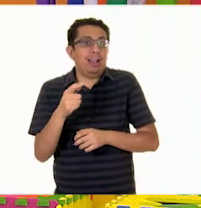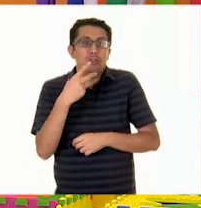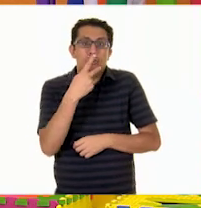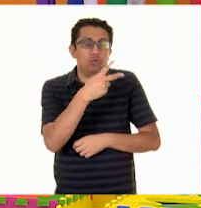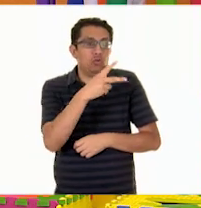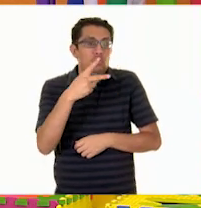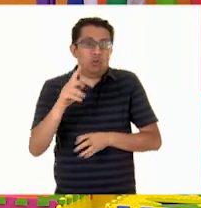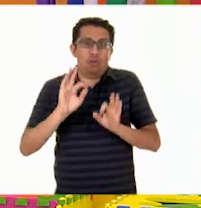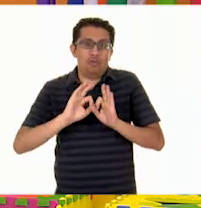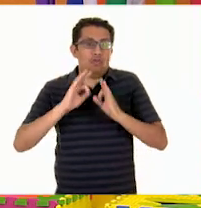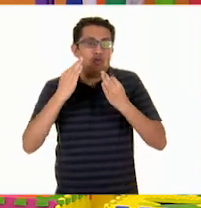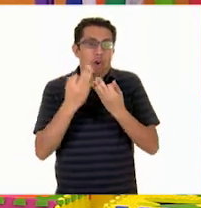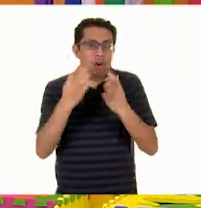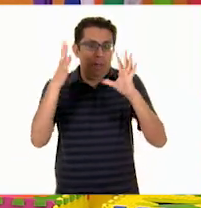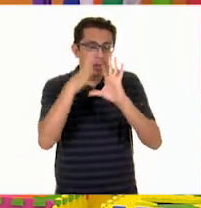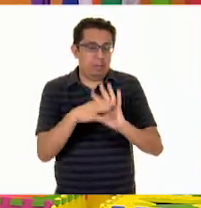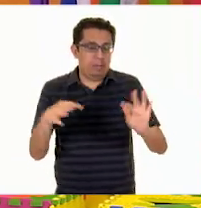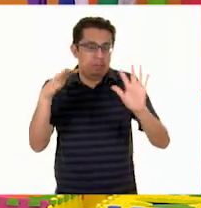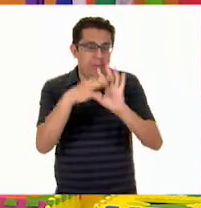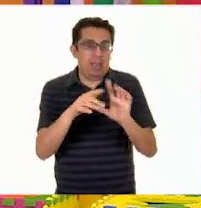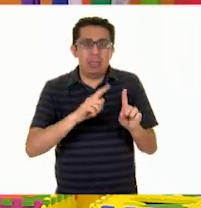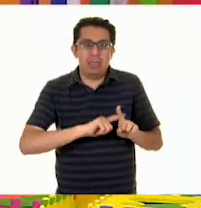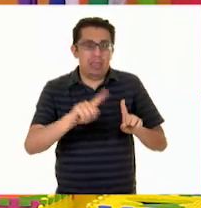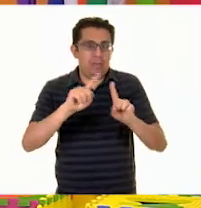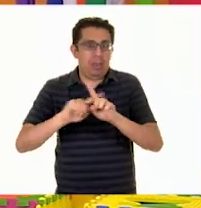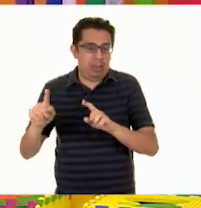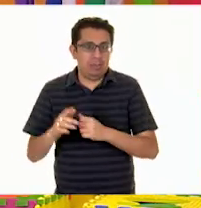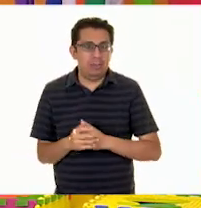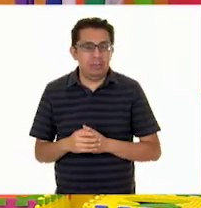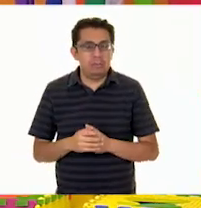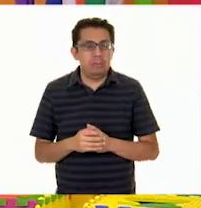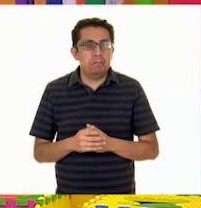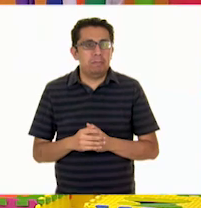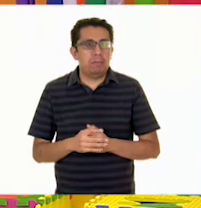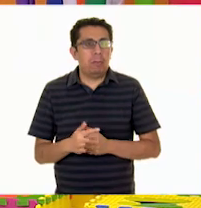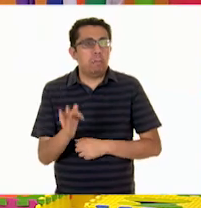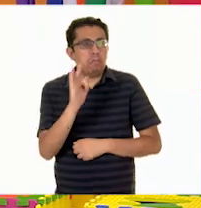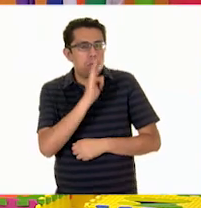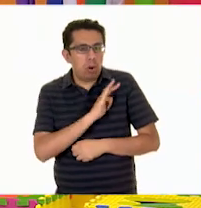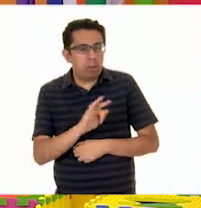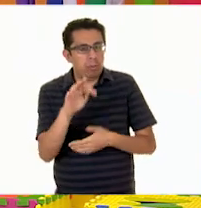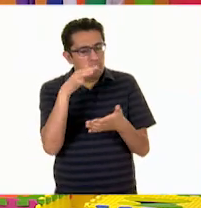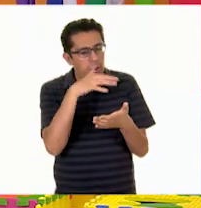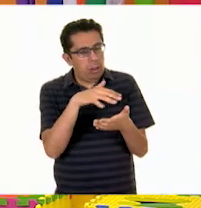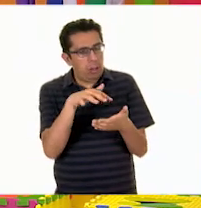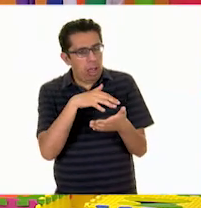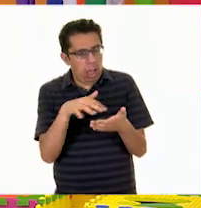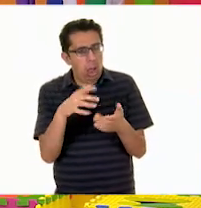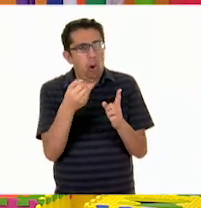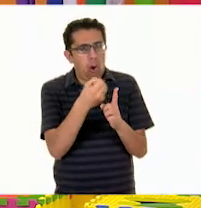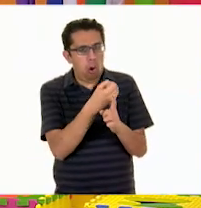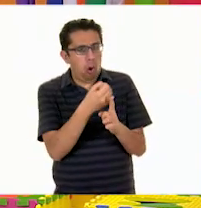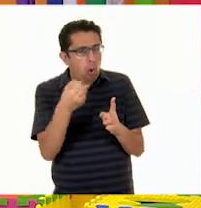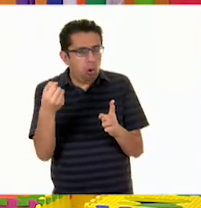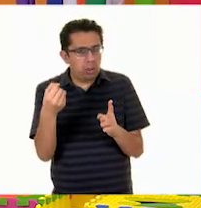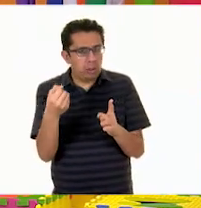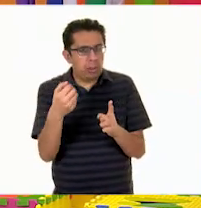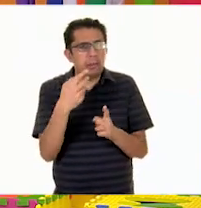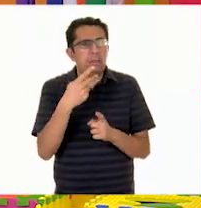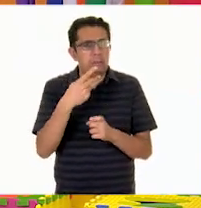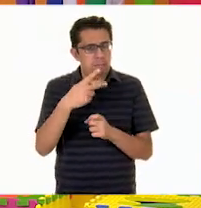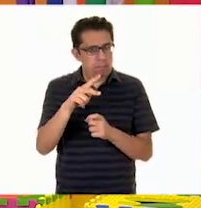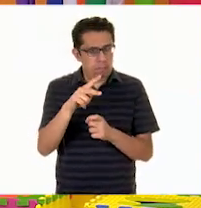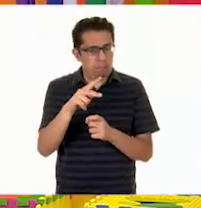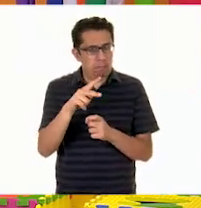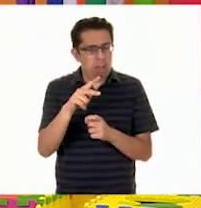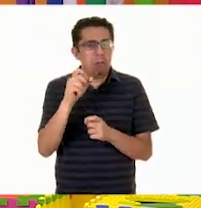cada persona, pues, tiene un estilo y podemos seguir el texto, la estructura, pero le vamos a dar